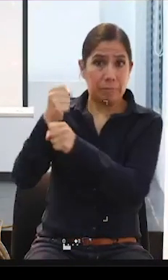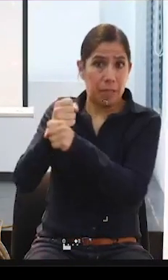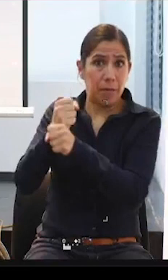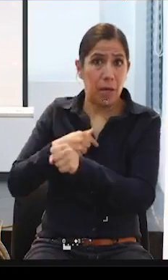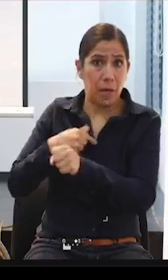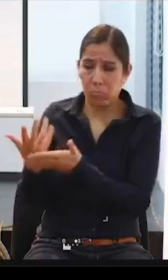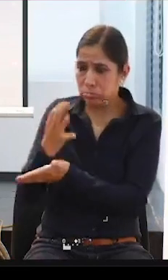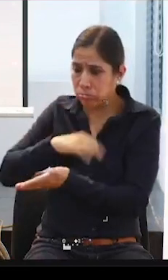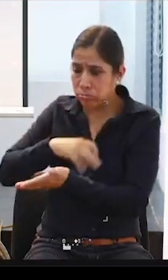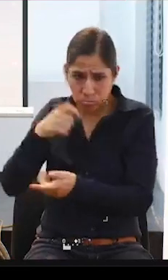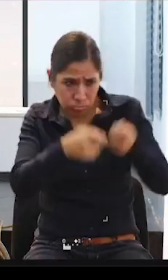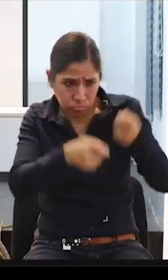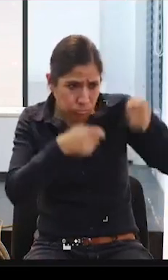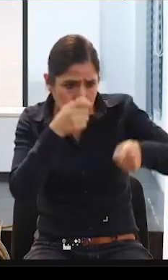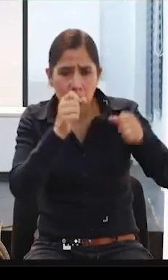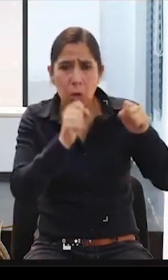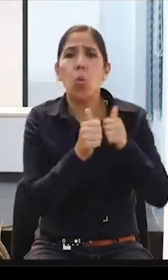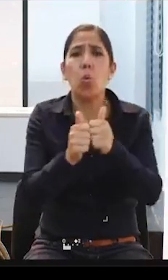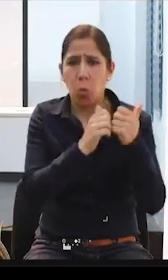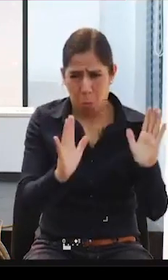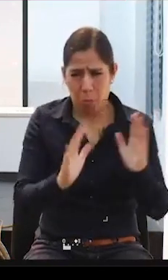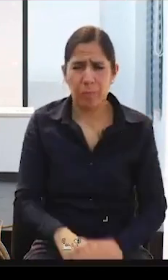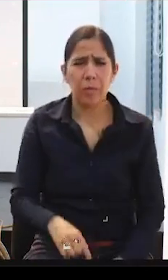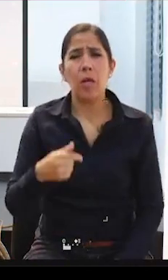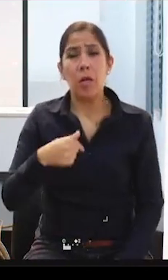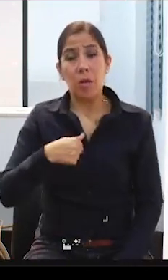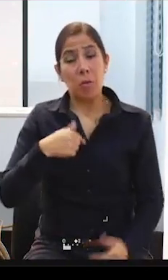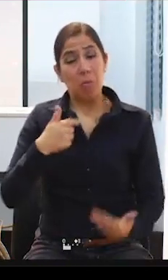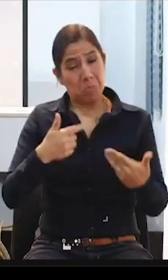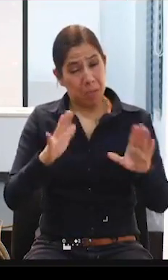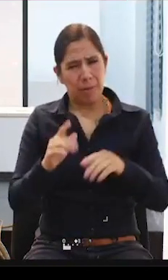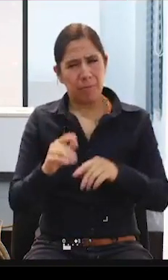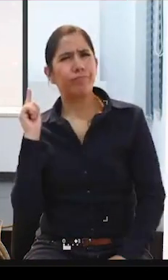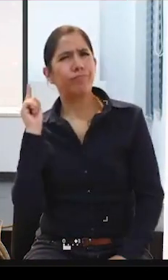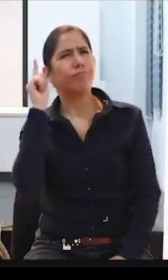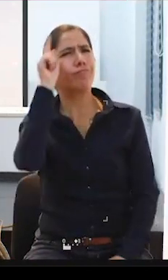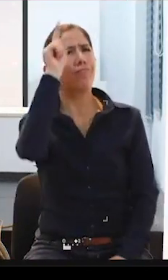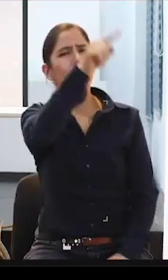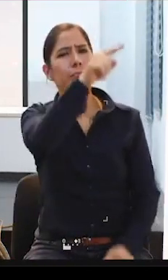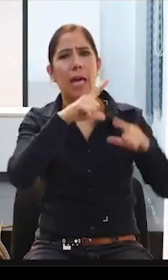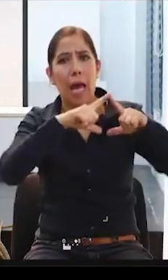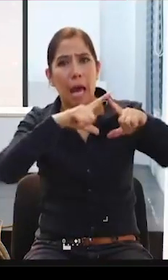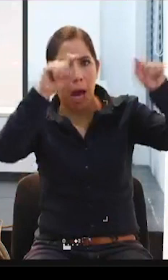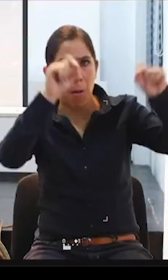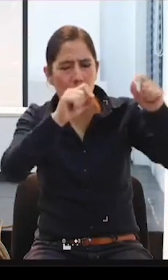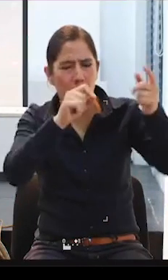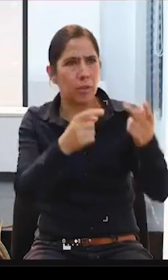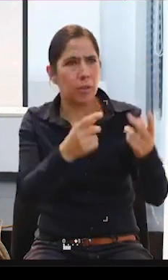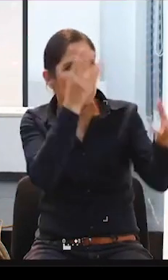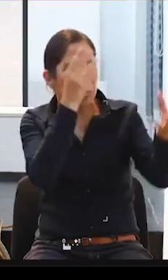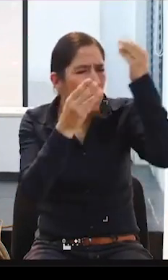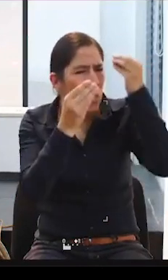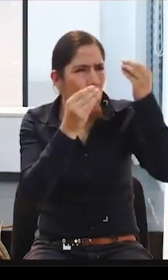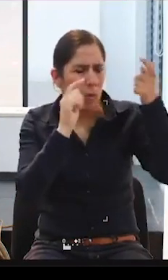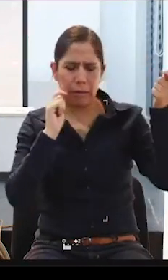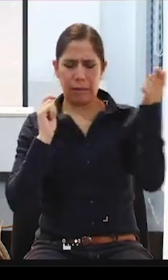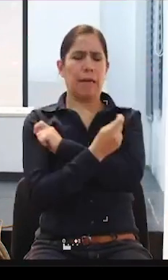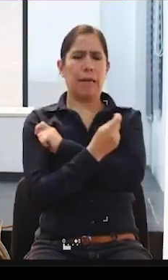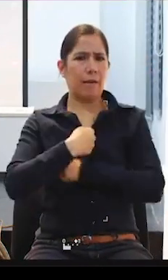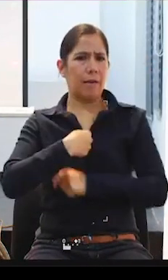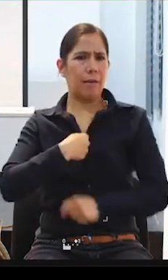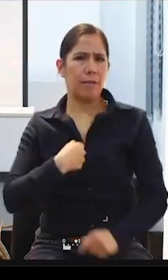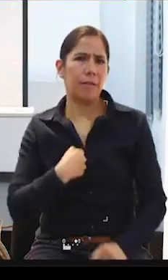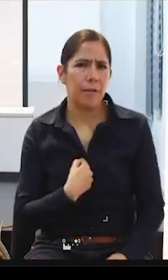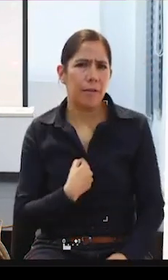construir juntos, ¿no? Pero cuando he ido a Japón, ha cambiado eso, volviendo del taller, del curso,